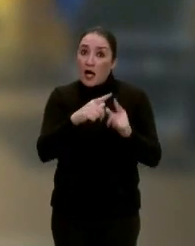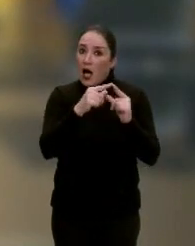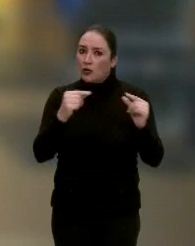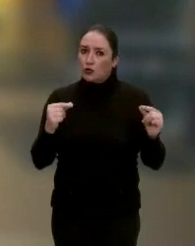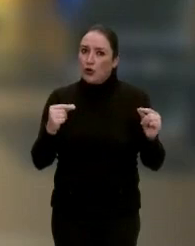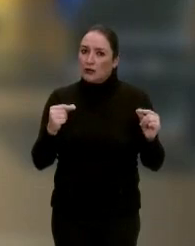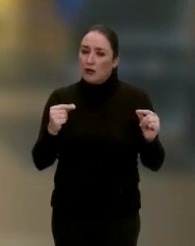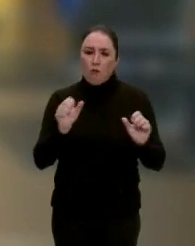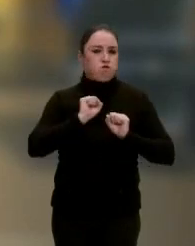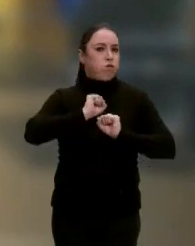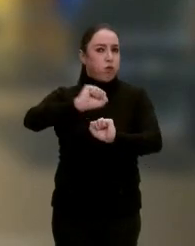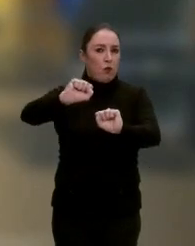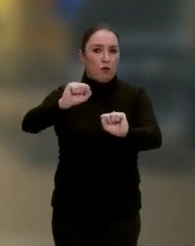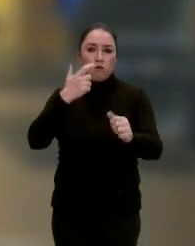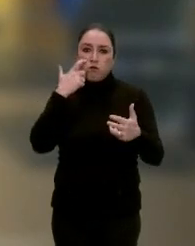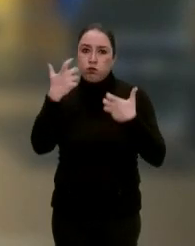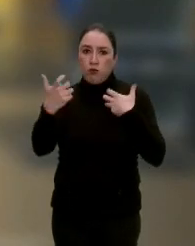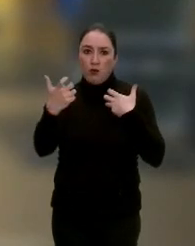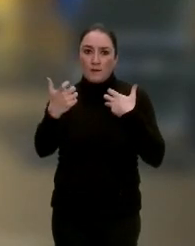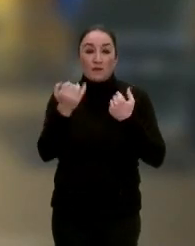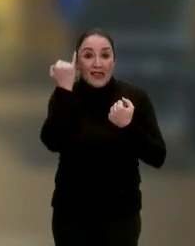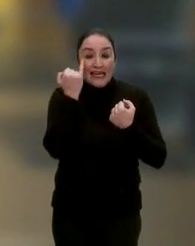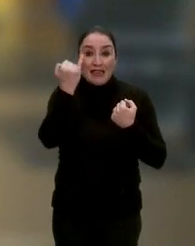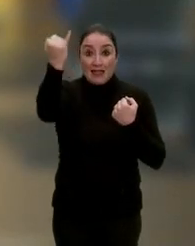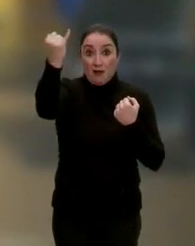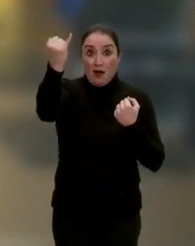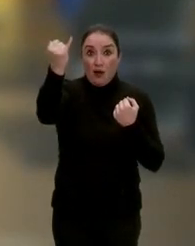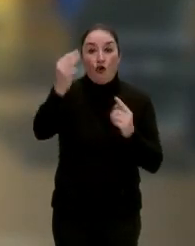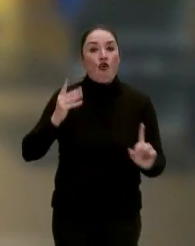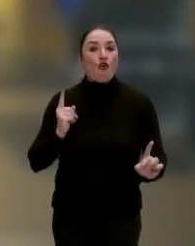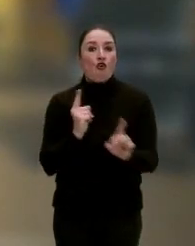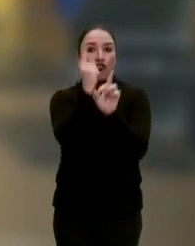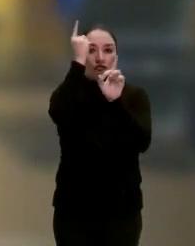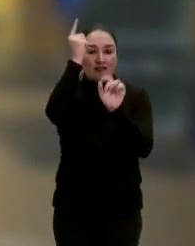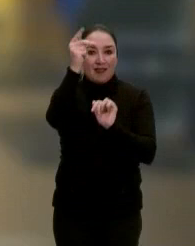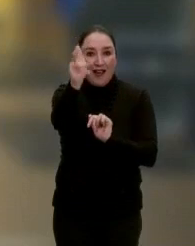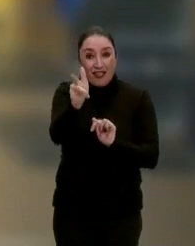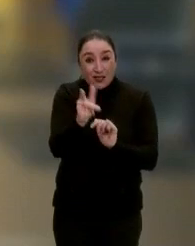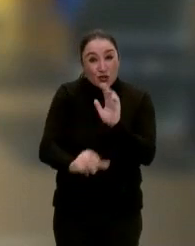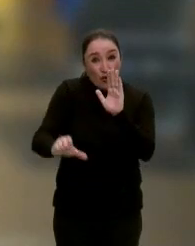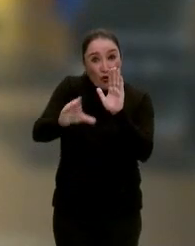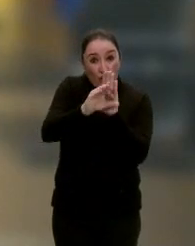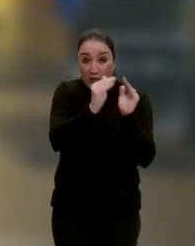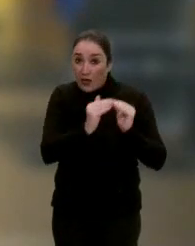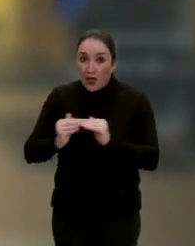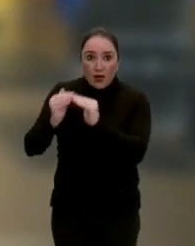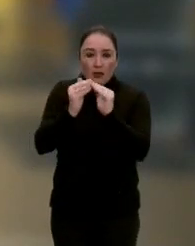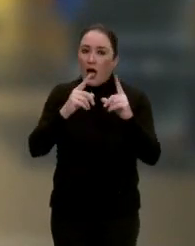opondrá con toda firmeza a cualquier iniciativa que debilite la garantía constitucional de igualdad.